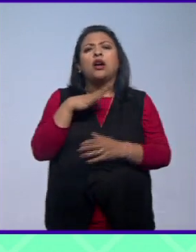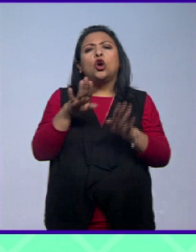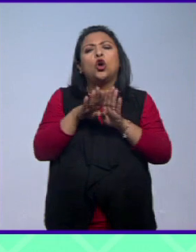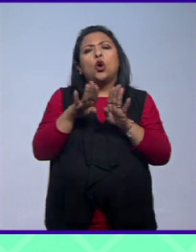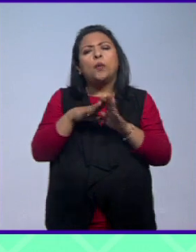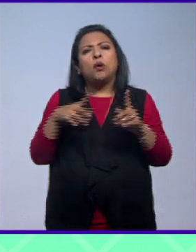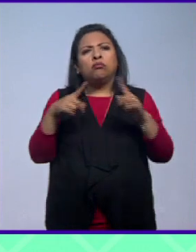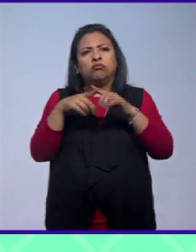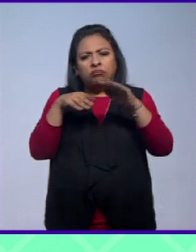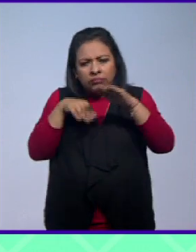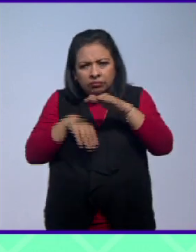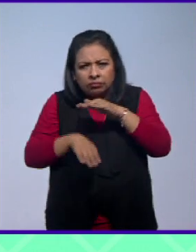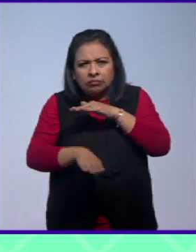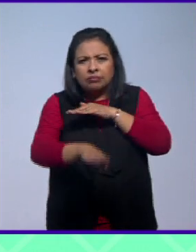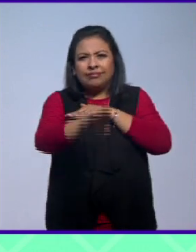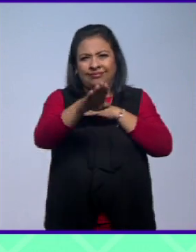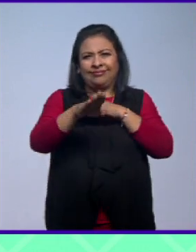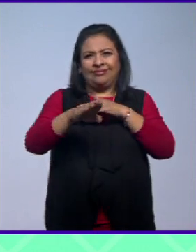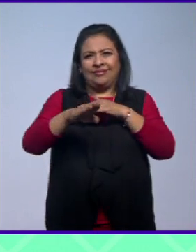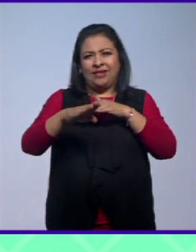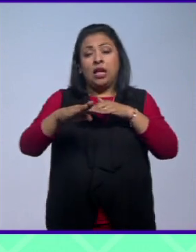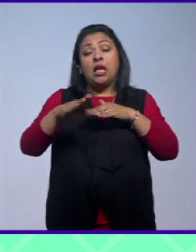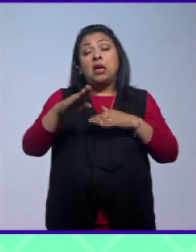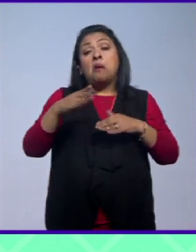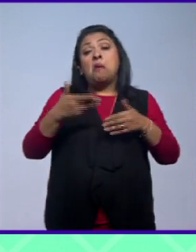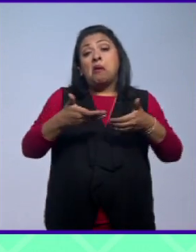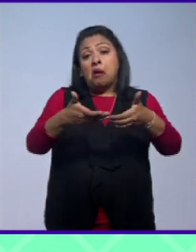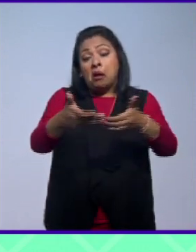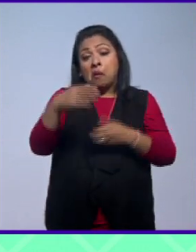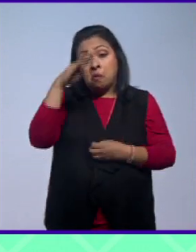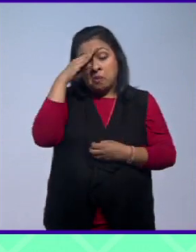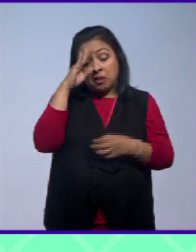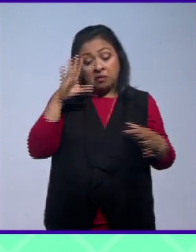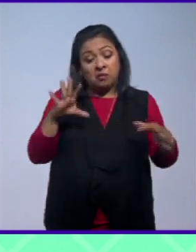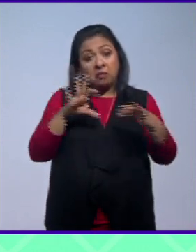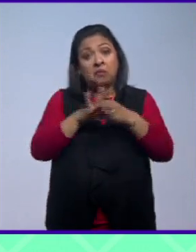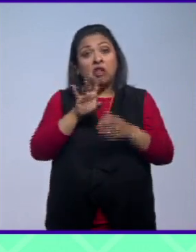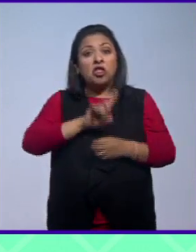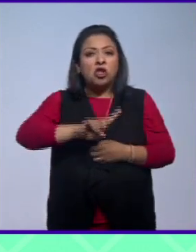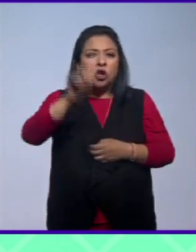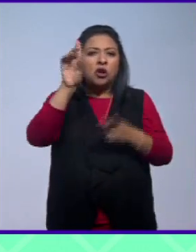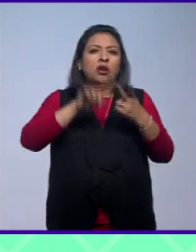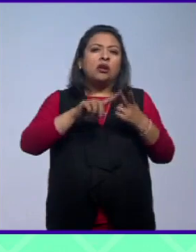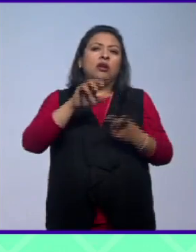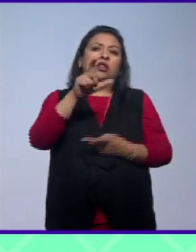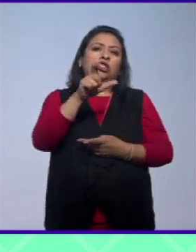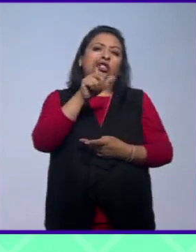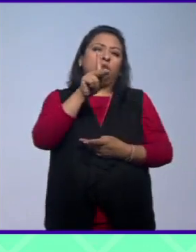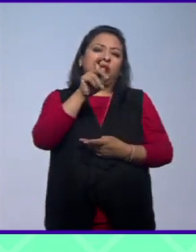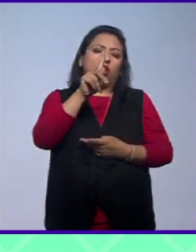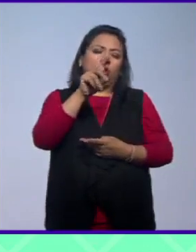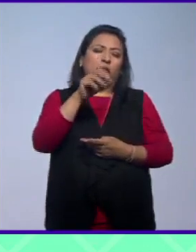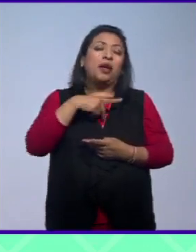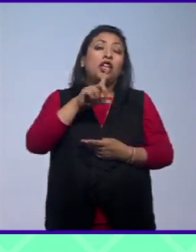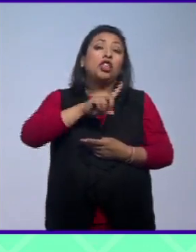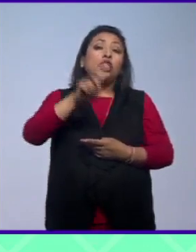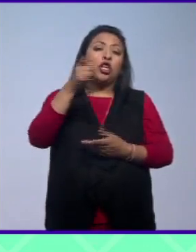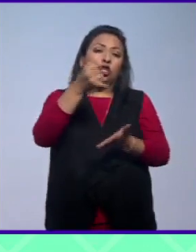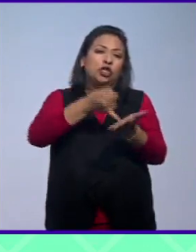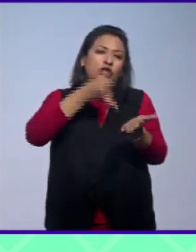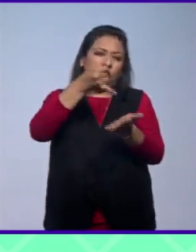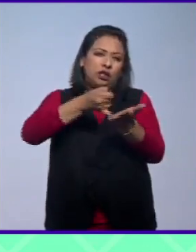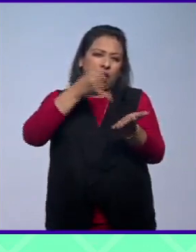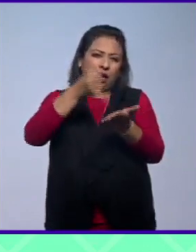que cruza por debajo de la vialidad y que se piensa está relacionada con deidades como Xipetotek dios de la siembra